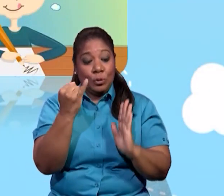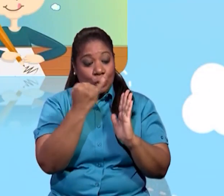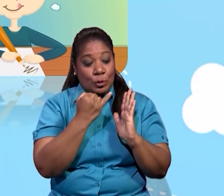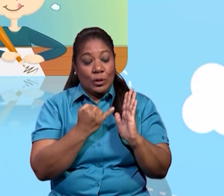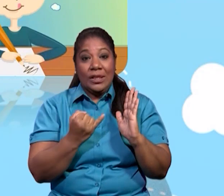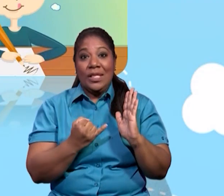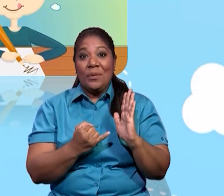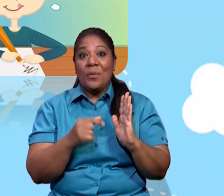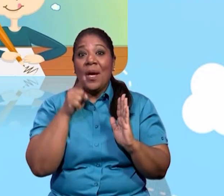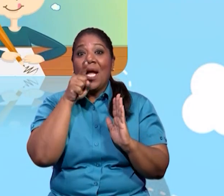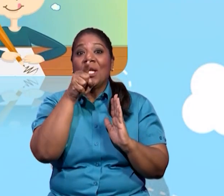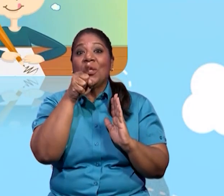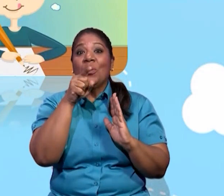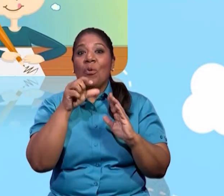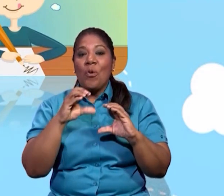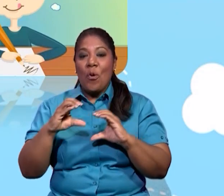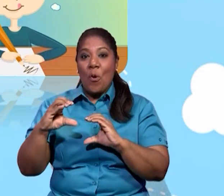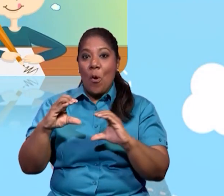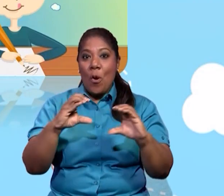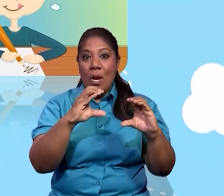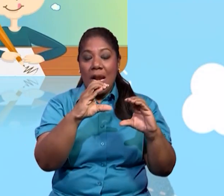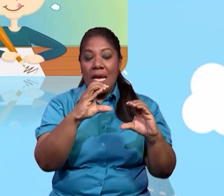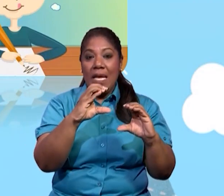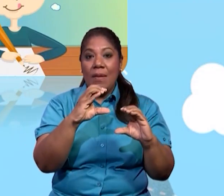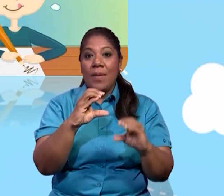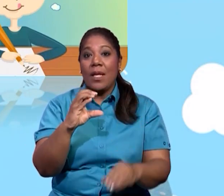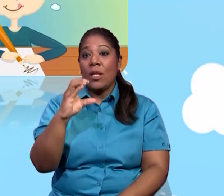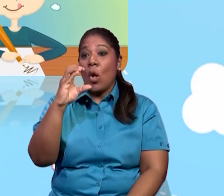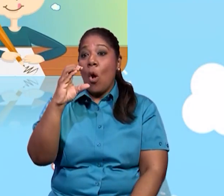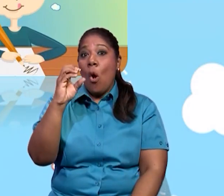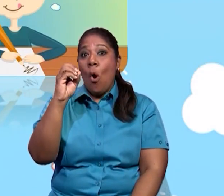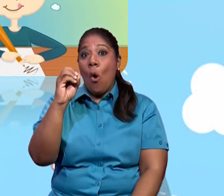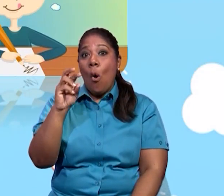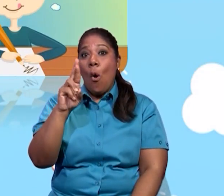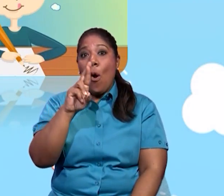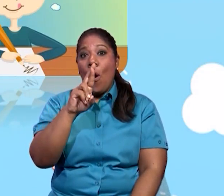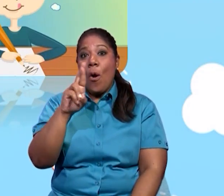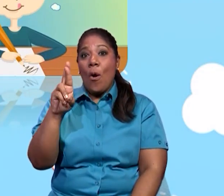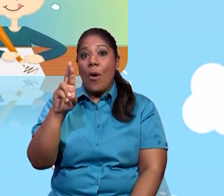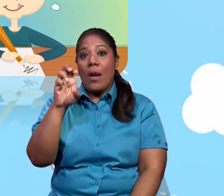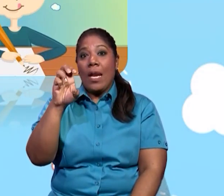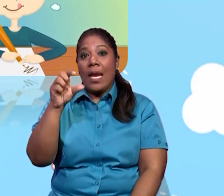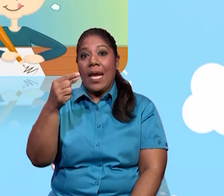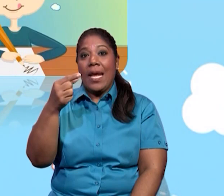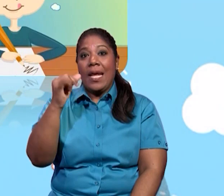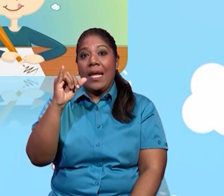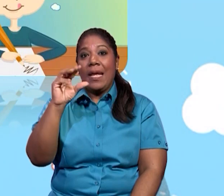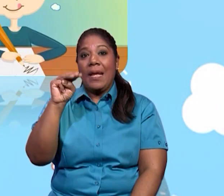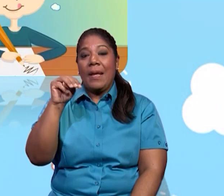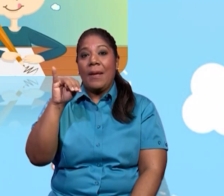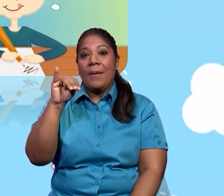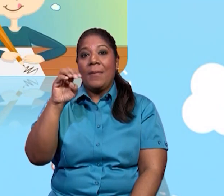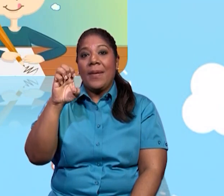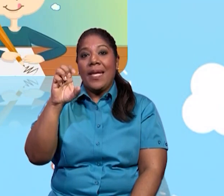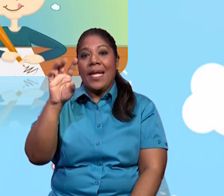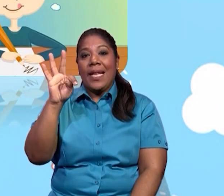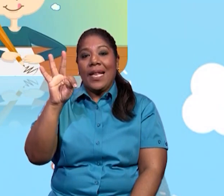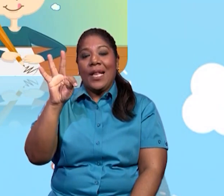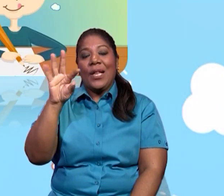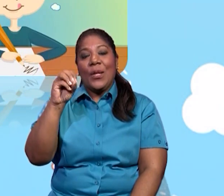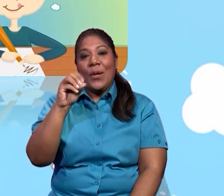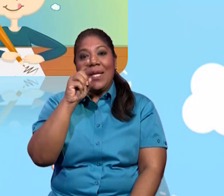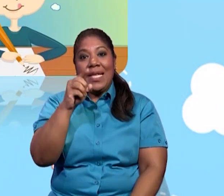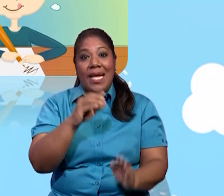corregimiento en tu cuaderno de ciencias sociales. Bien, chicos,